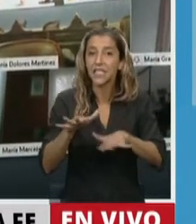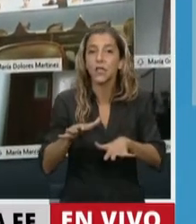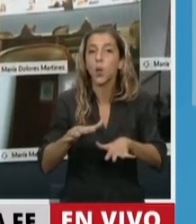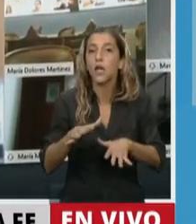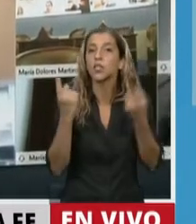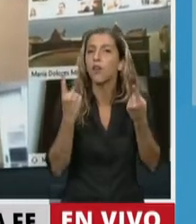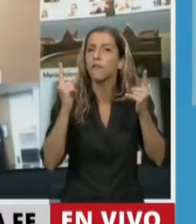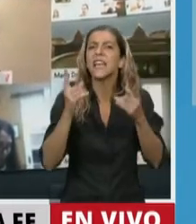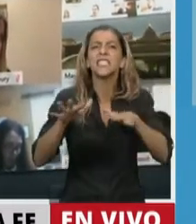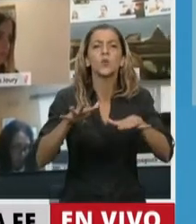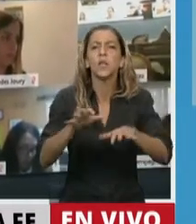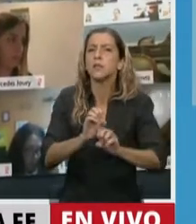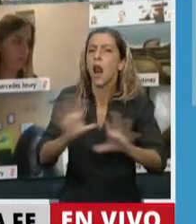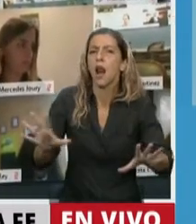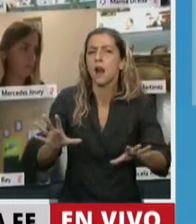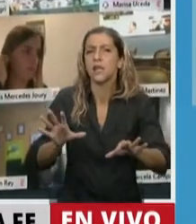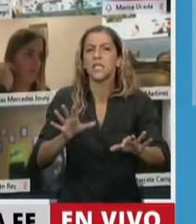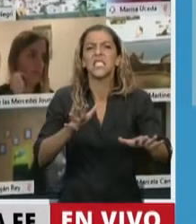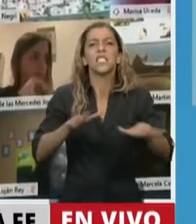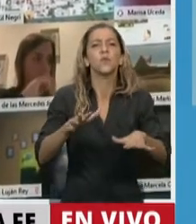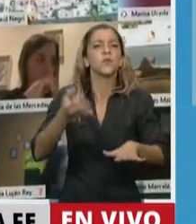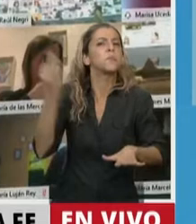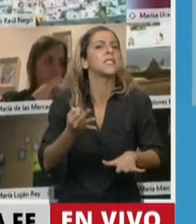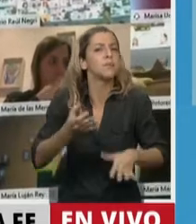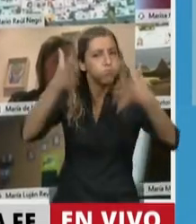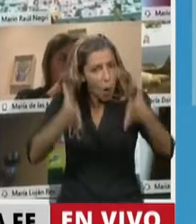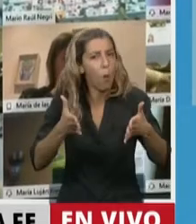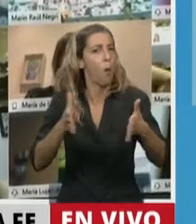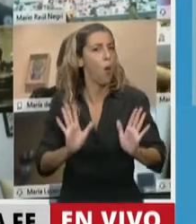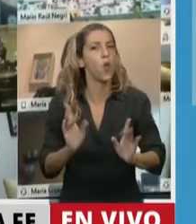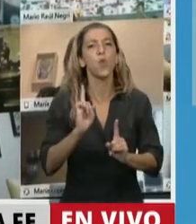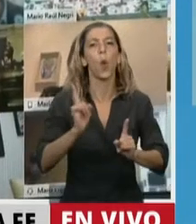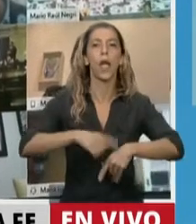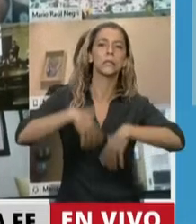para que dentro de algunos años tal vez no ocurra que algunos,